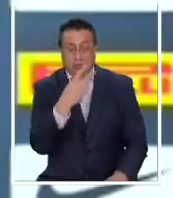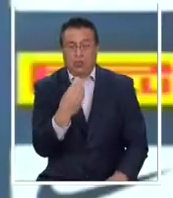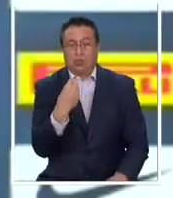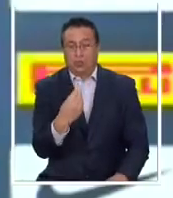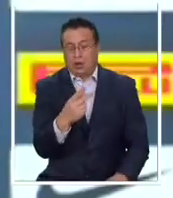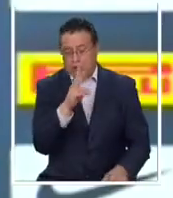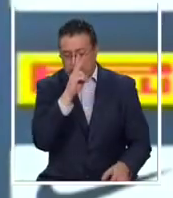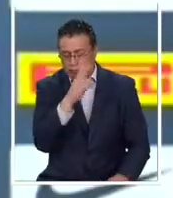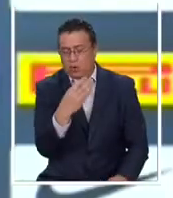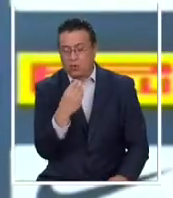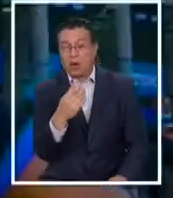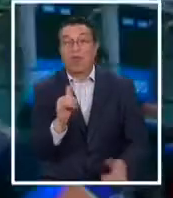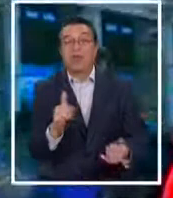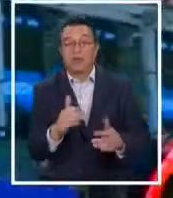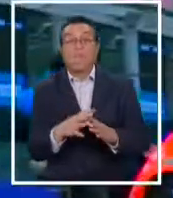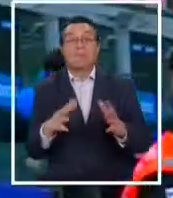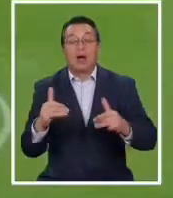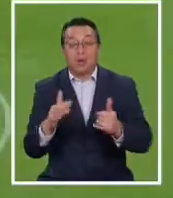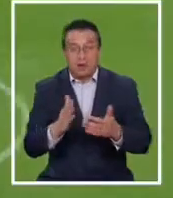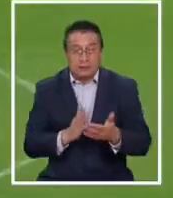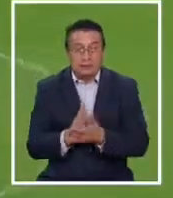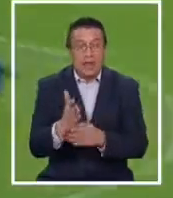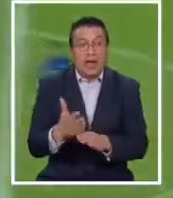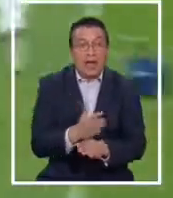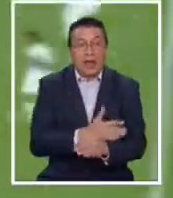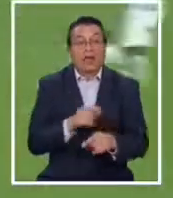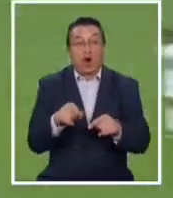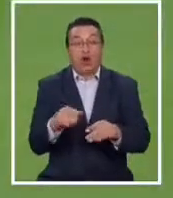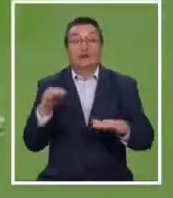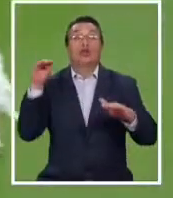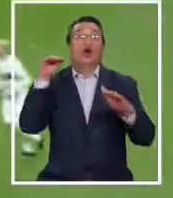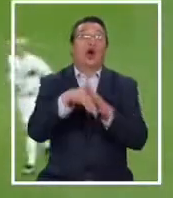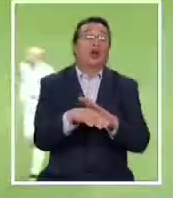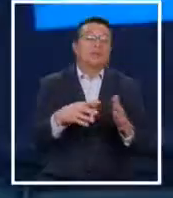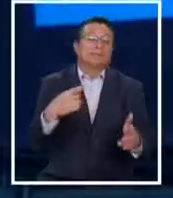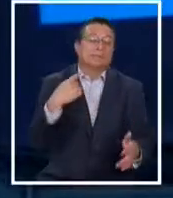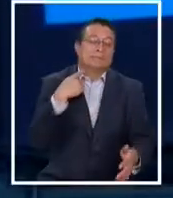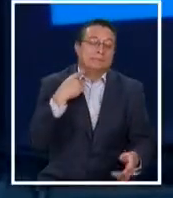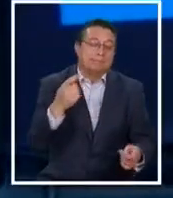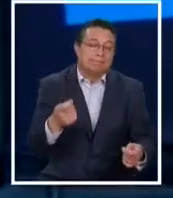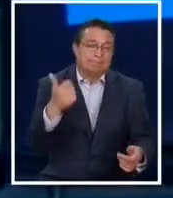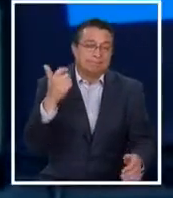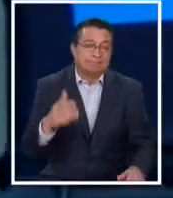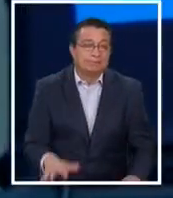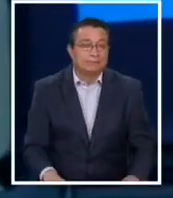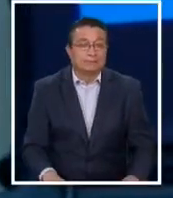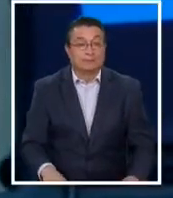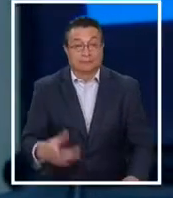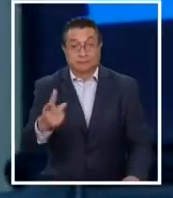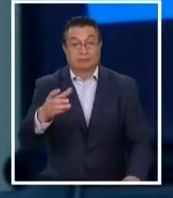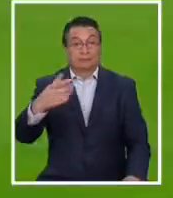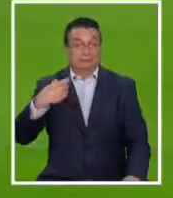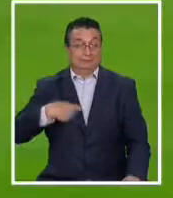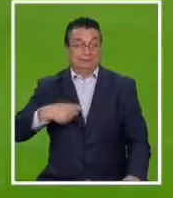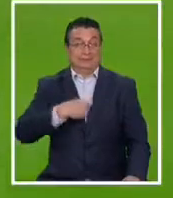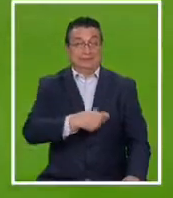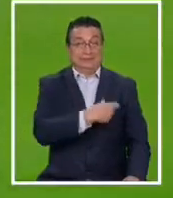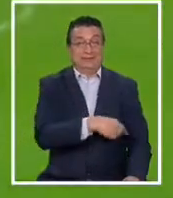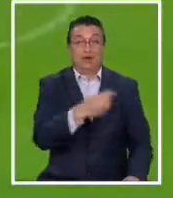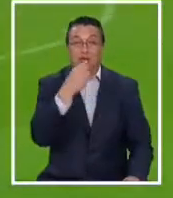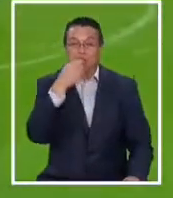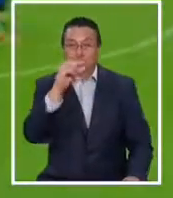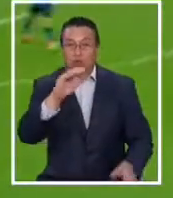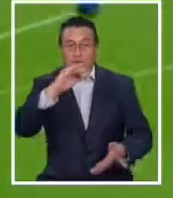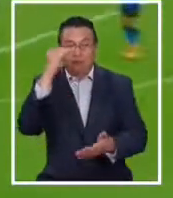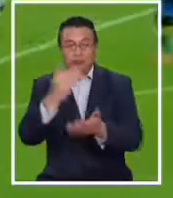porque se lo merece y debería jugar más desde el inicio. Hoy se merecía el gol, pero está bien. El Inter de los chilenos acaricia al Scudetto la próxima